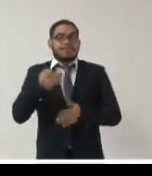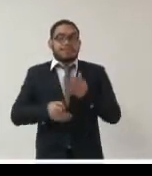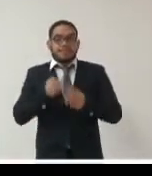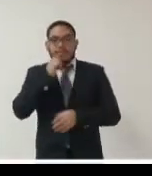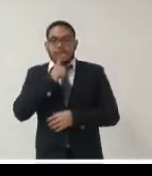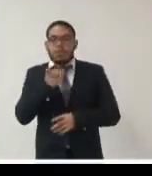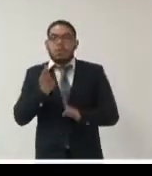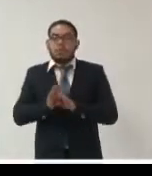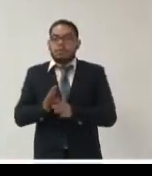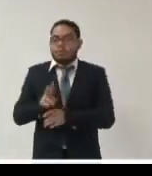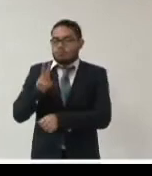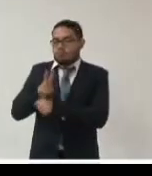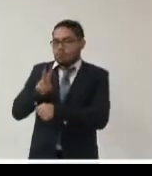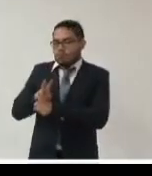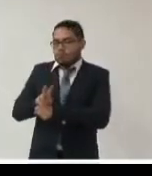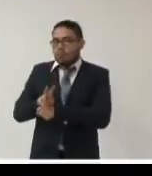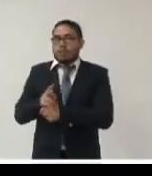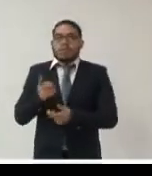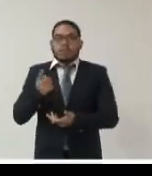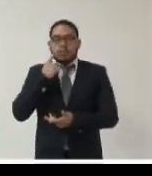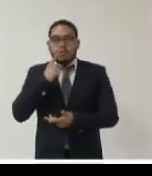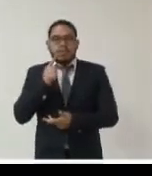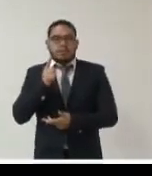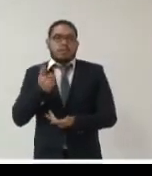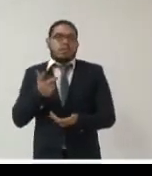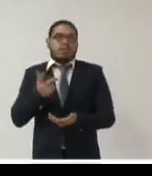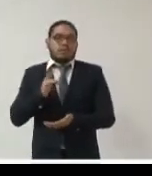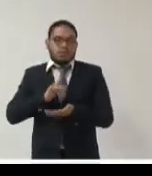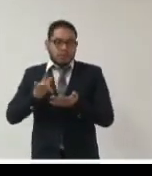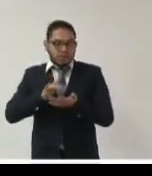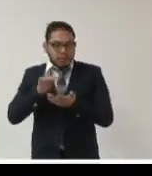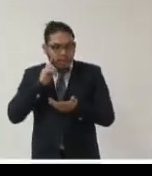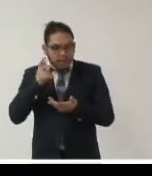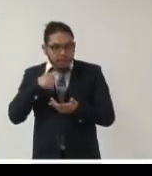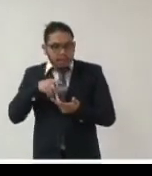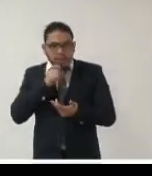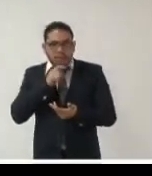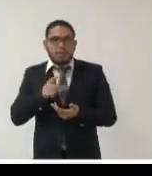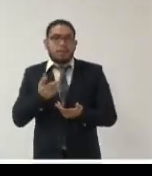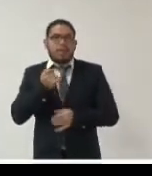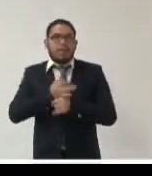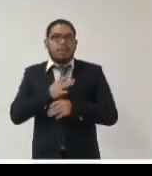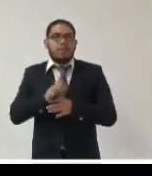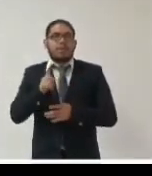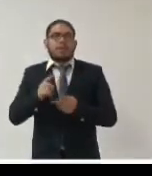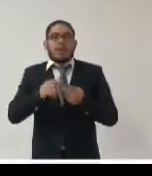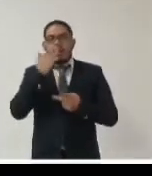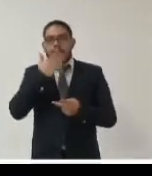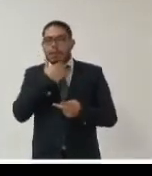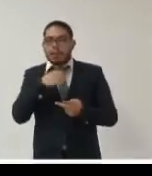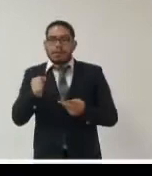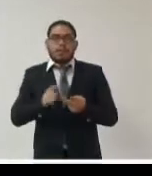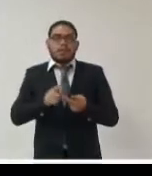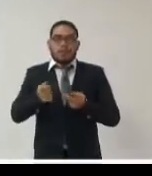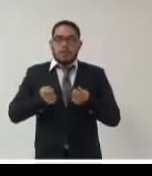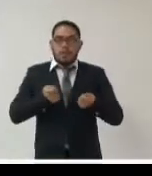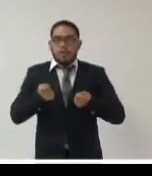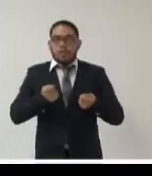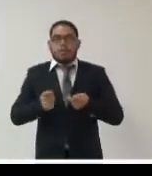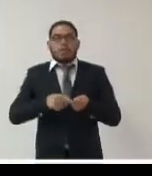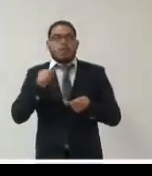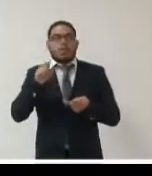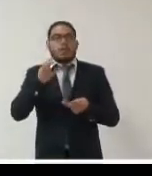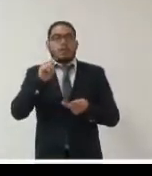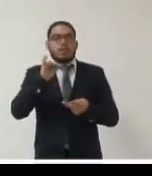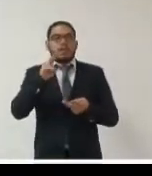de custodia digital implementar todos los requisitos integridad trazabilidad control de activos